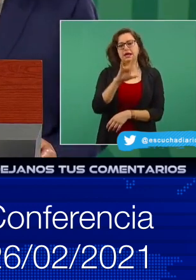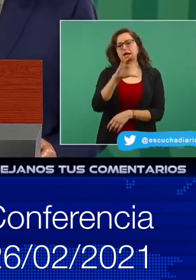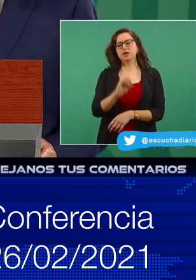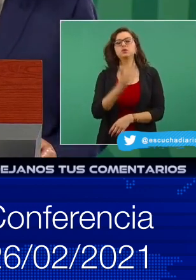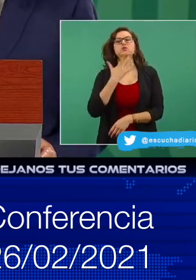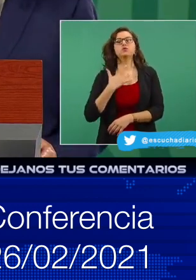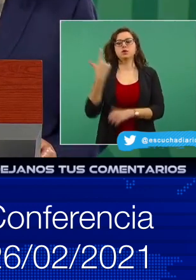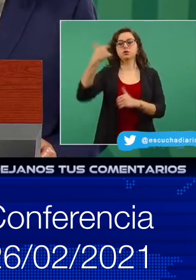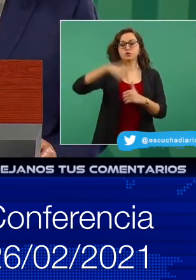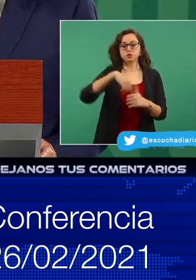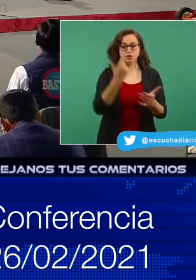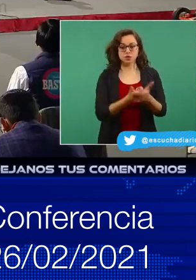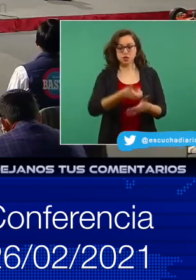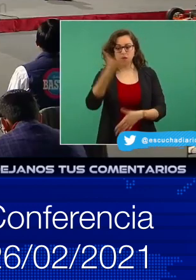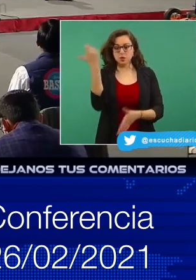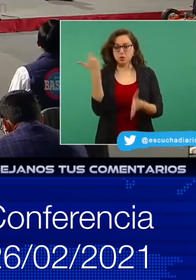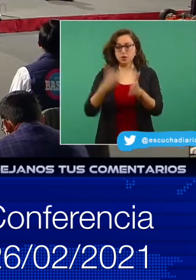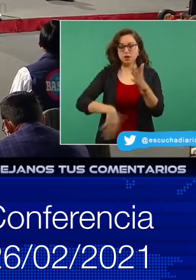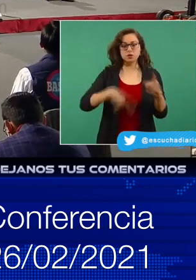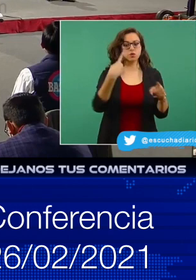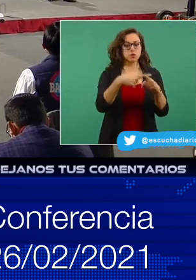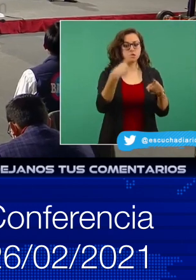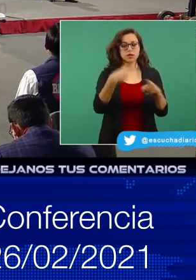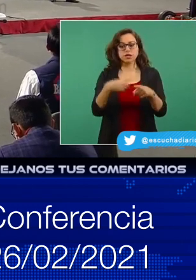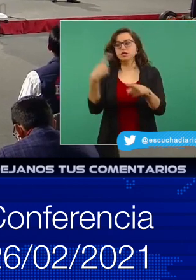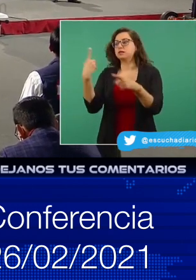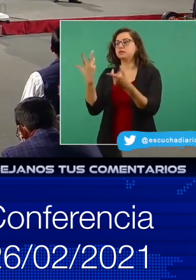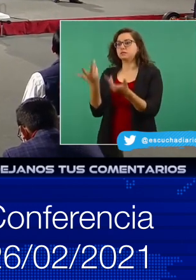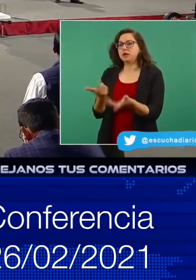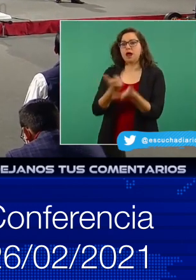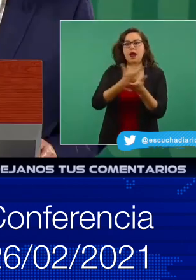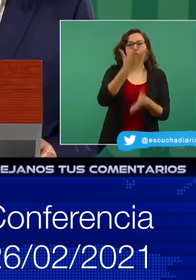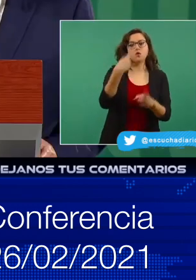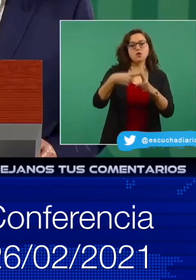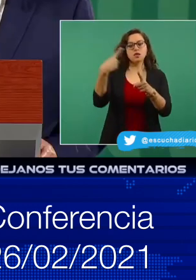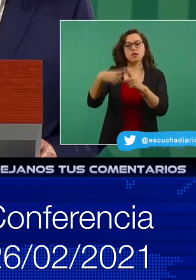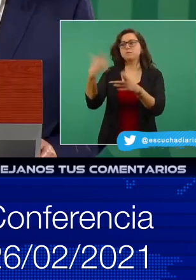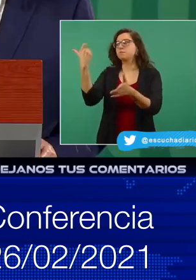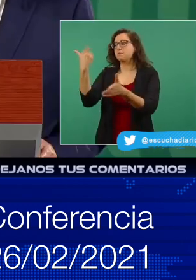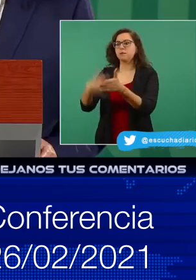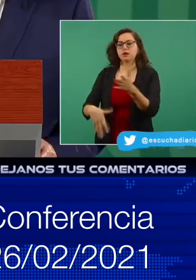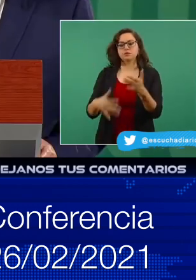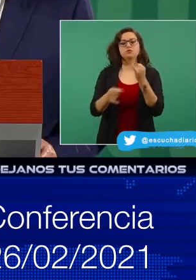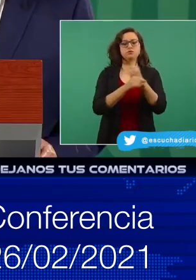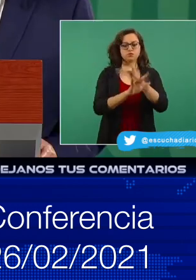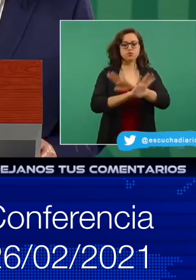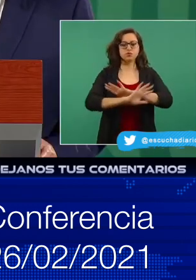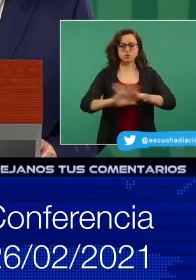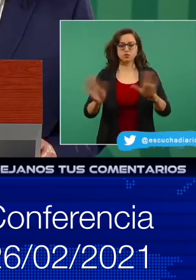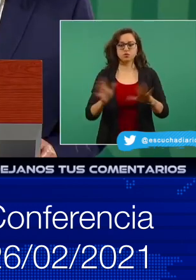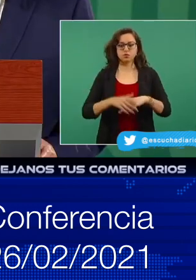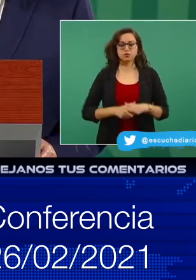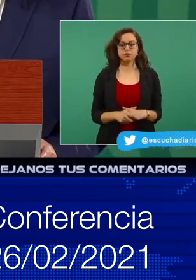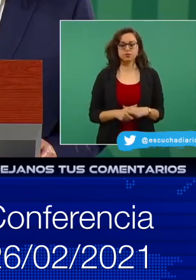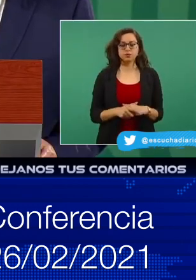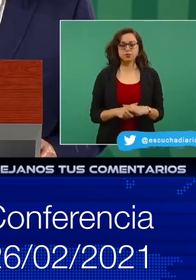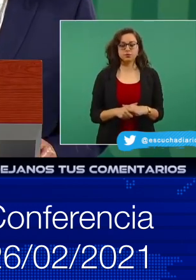combustibles. También vamos a